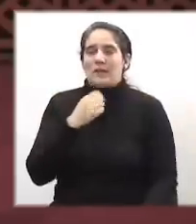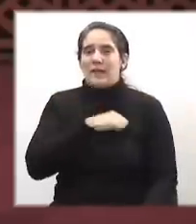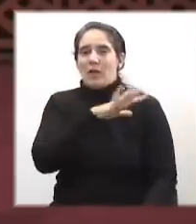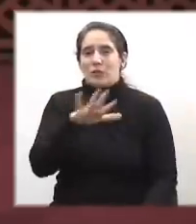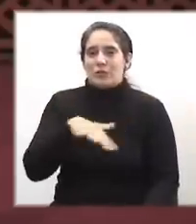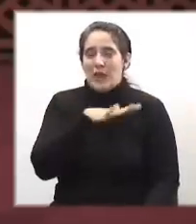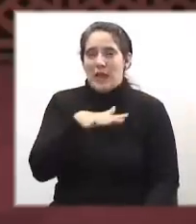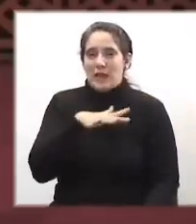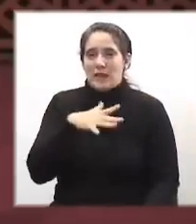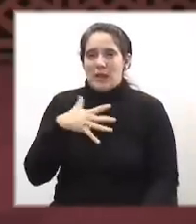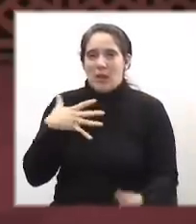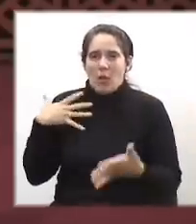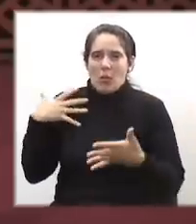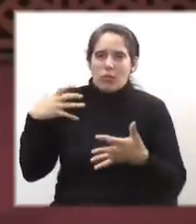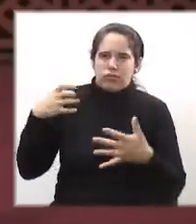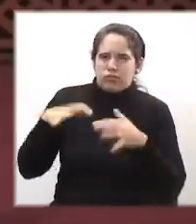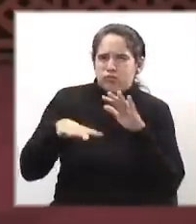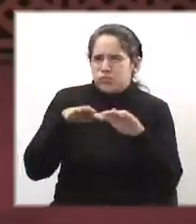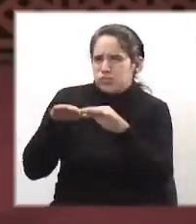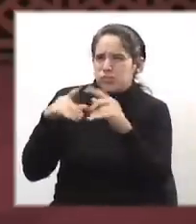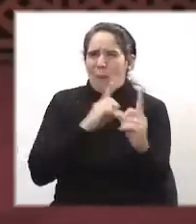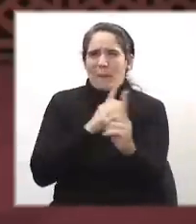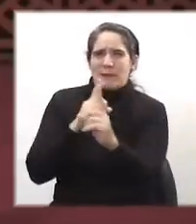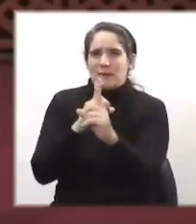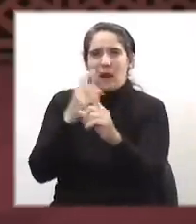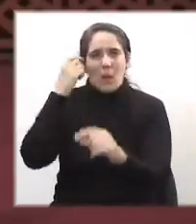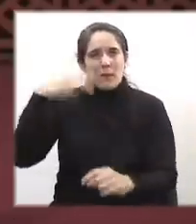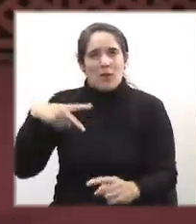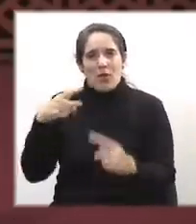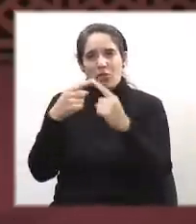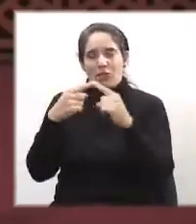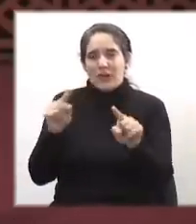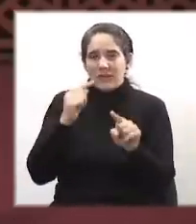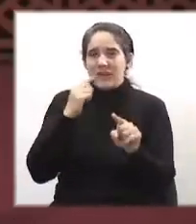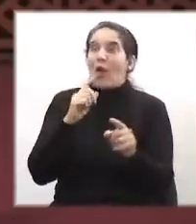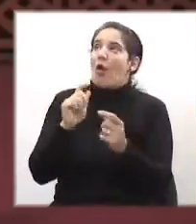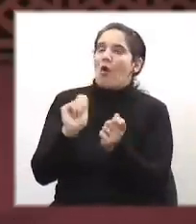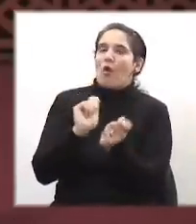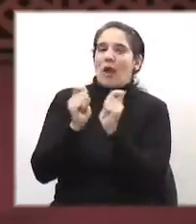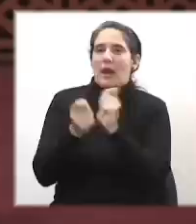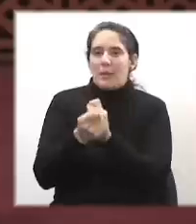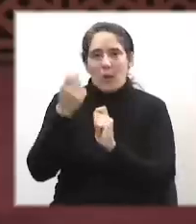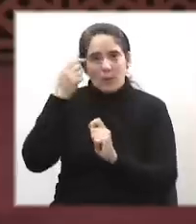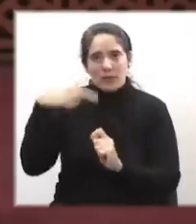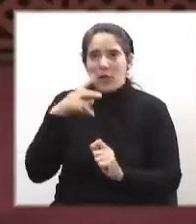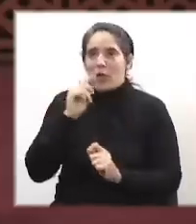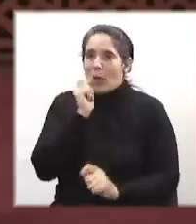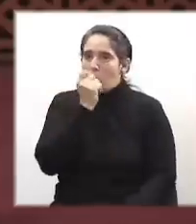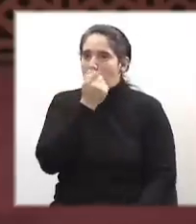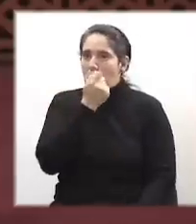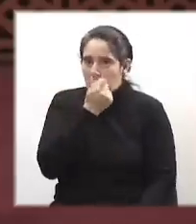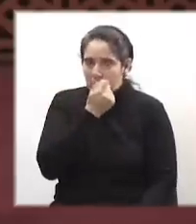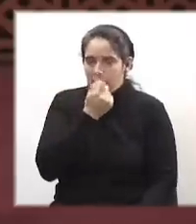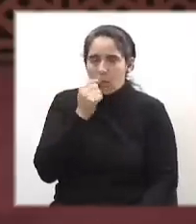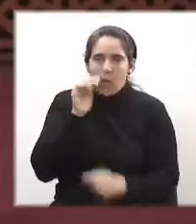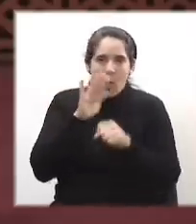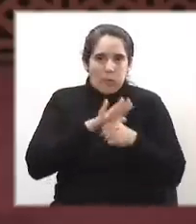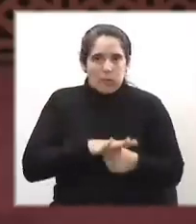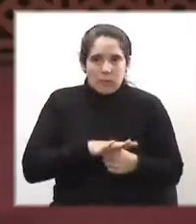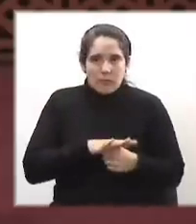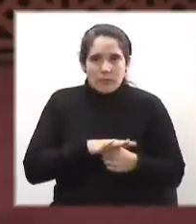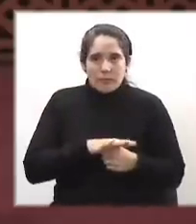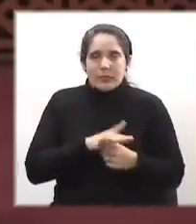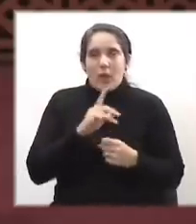se lleva por delante al que piensa diferente, tergiversando, ocultando, distorsionando,